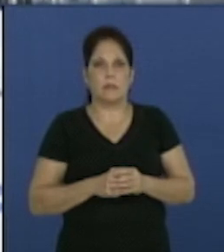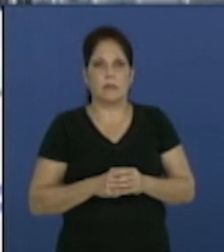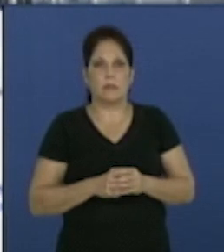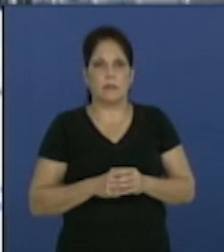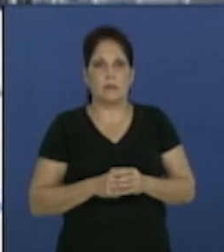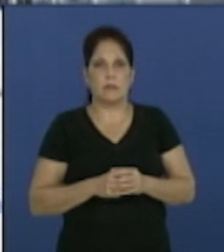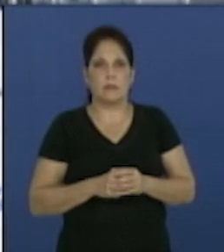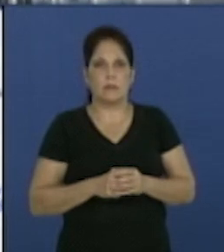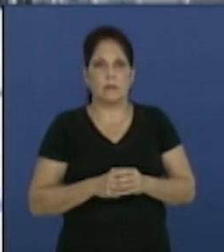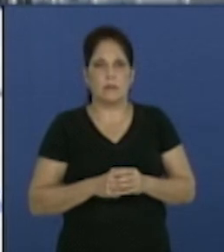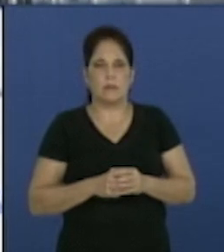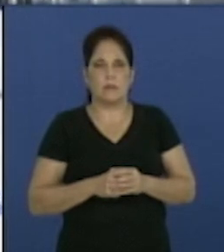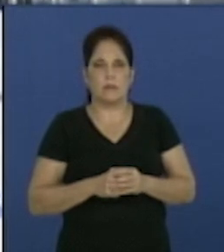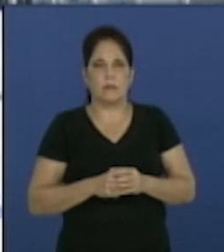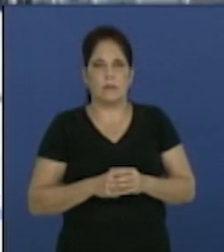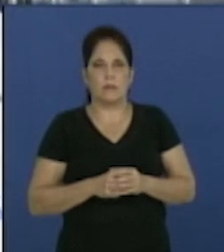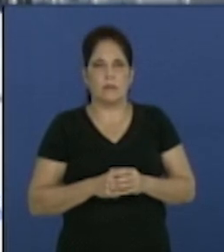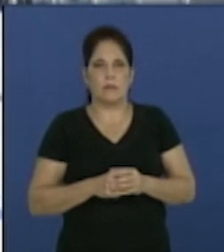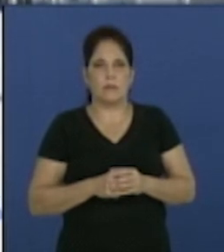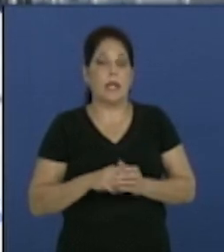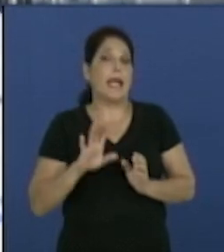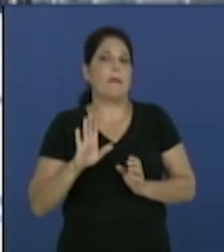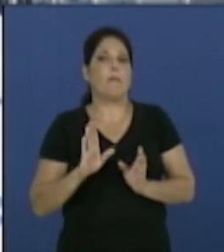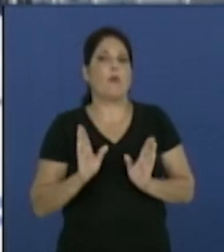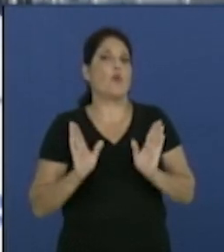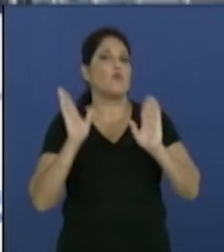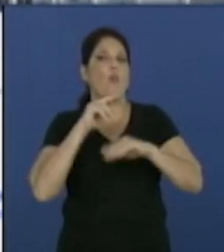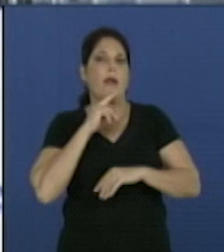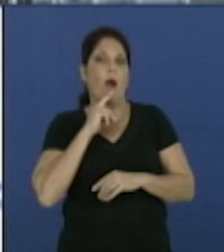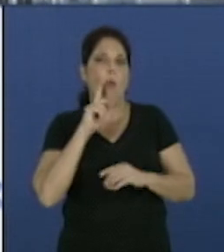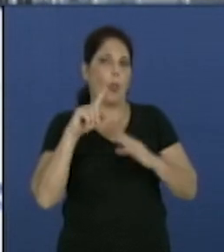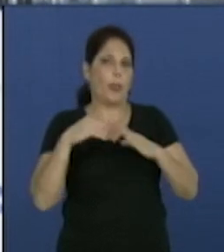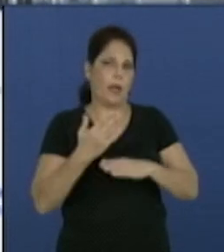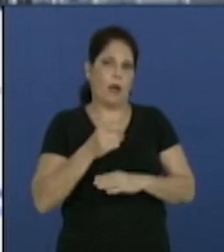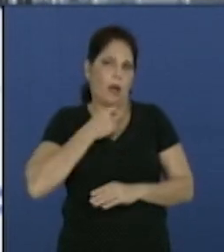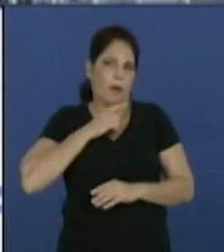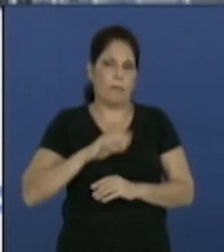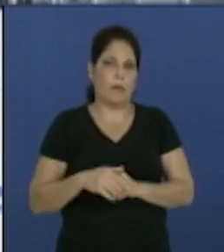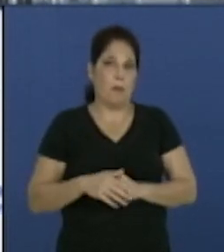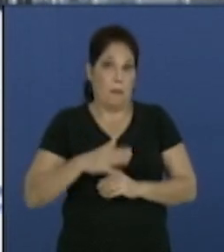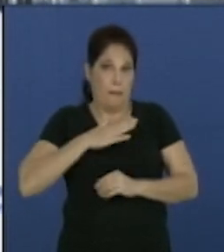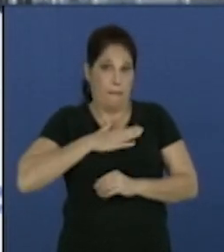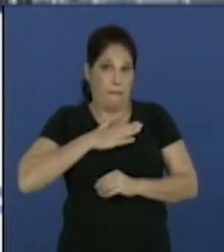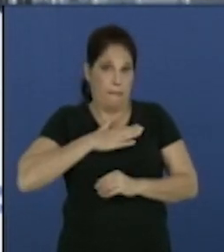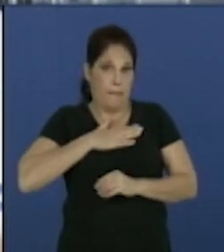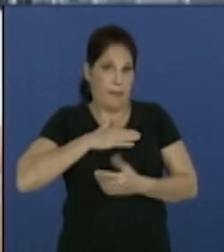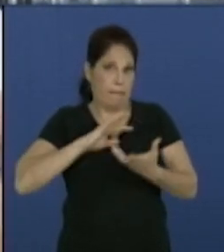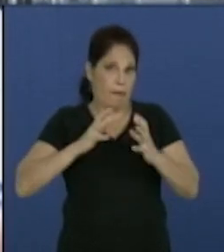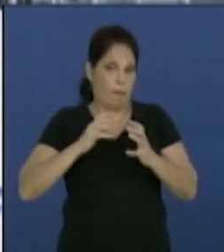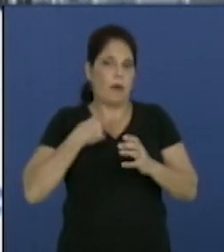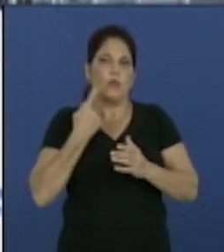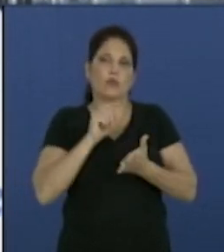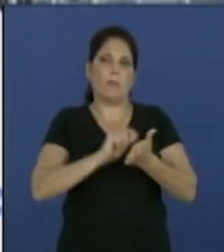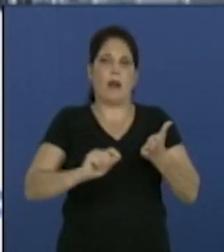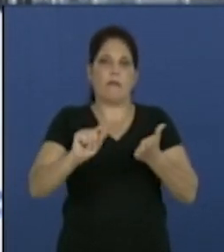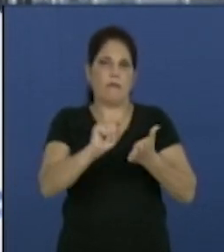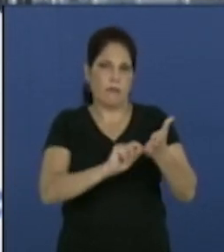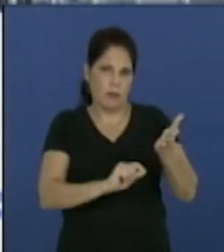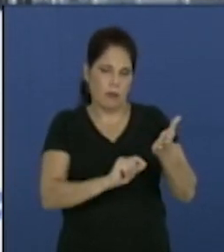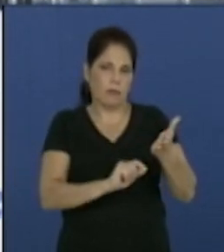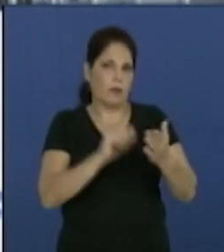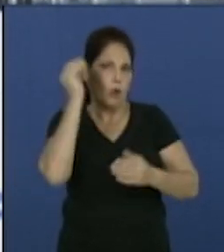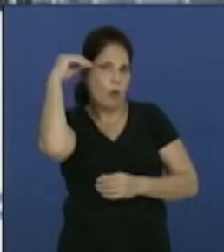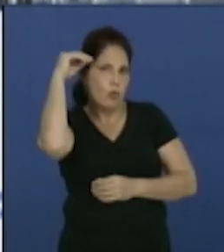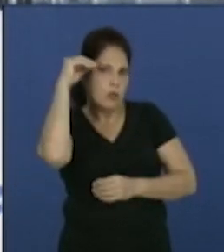sea el día de potenciar el servicio, a partir de las propias presiones del sistema y de la práctica y el